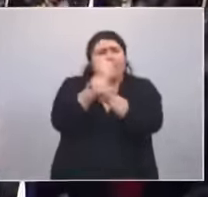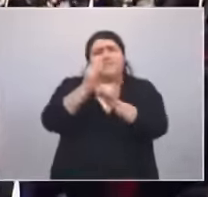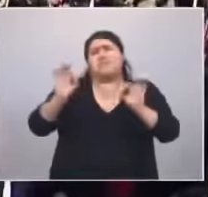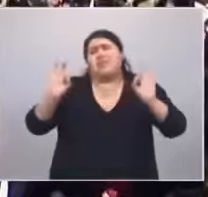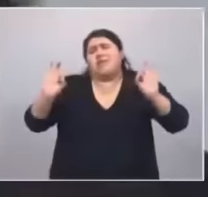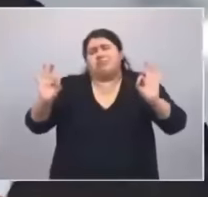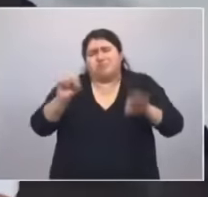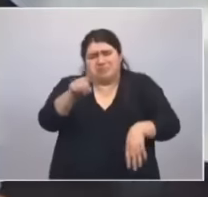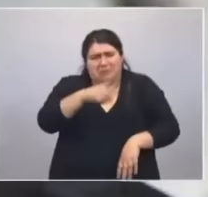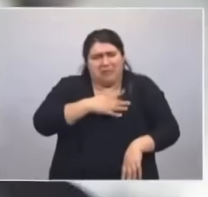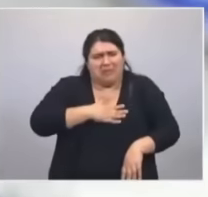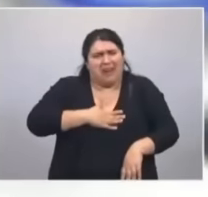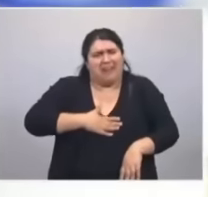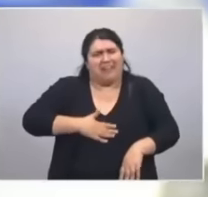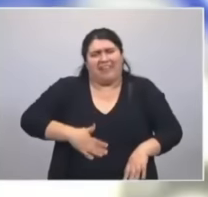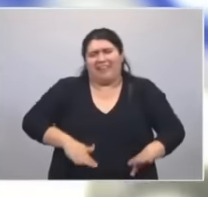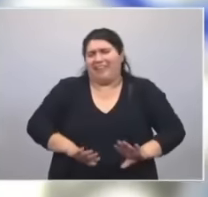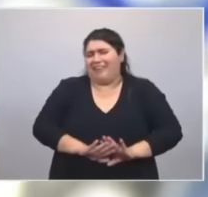compañeros.